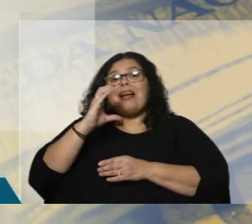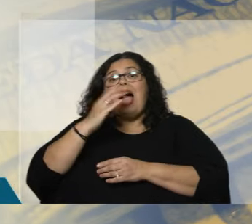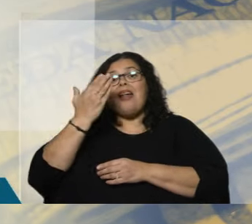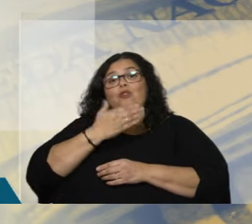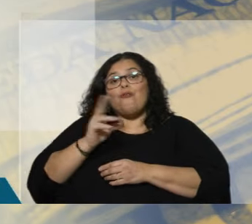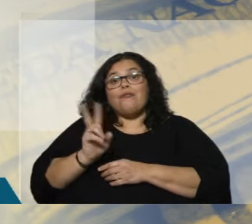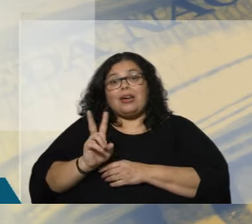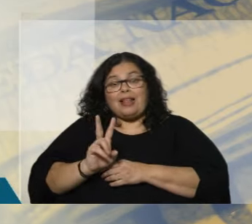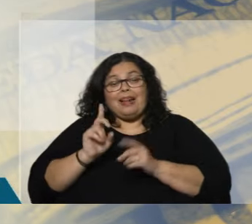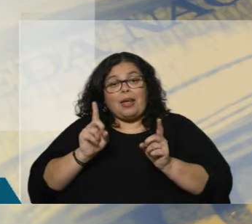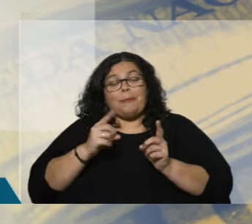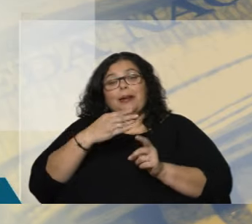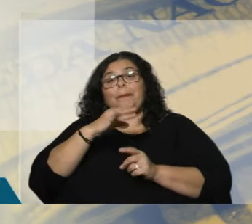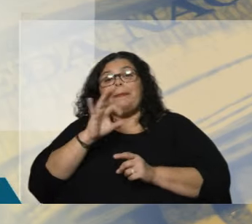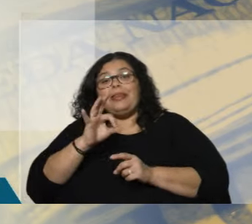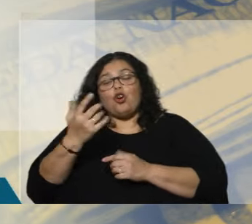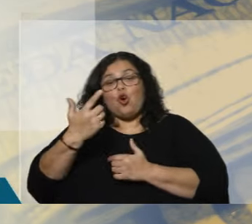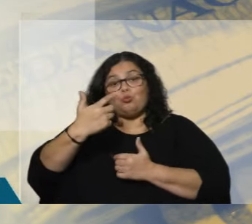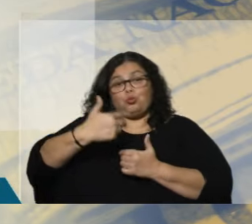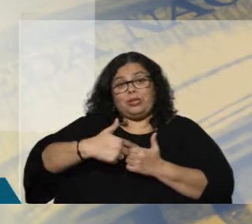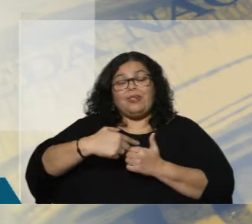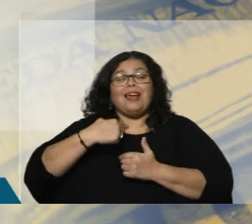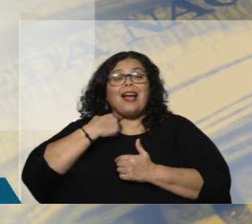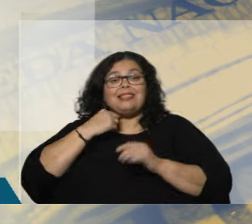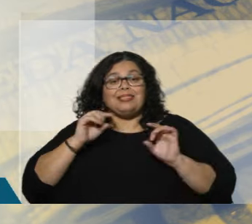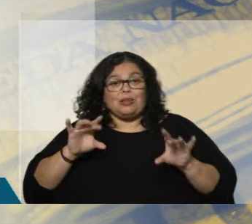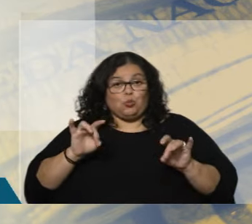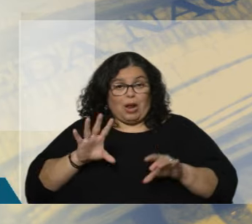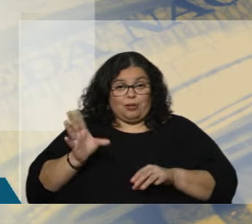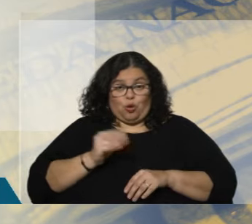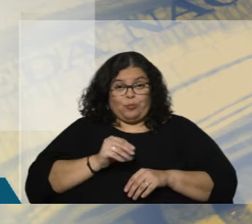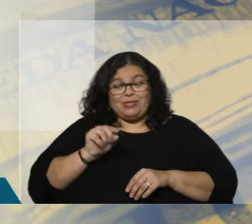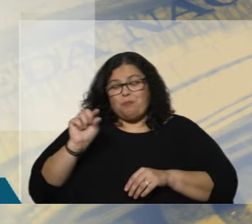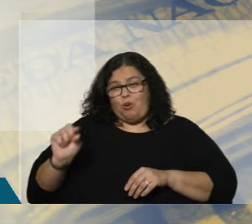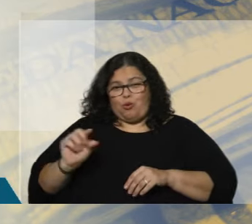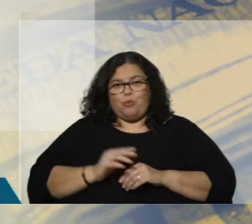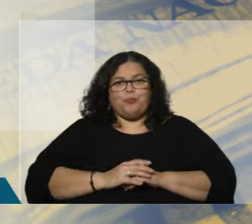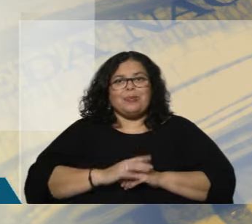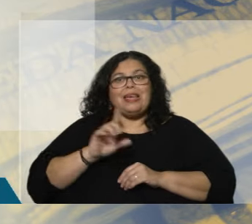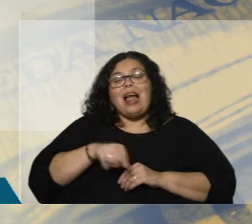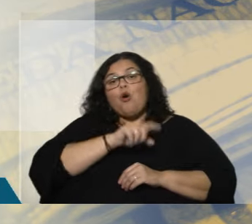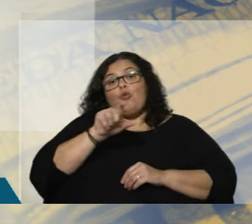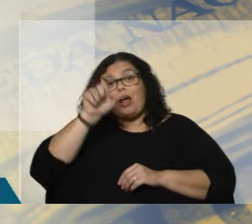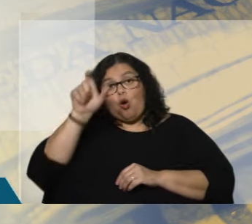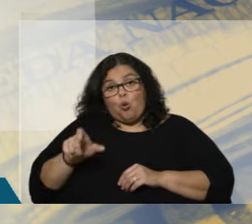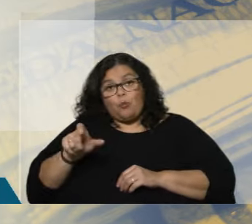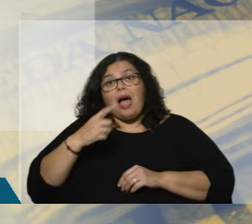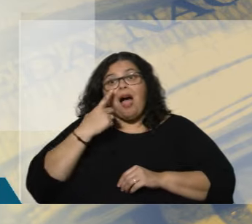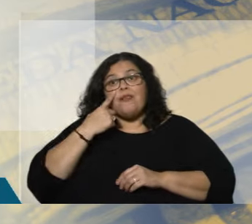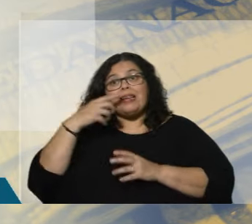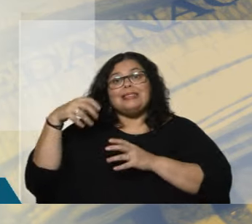biocombustibles y el gas natural, que tiene una presencia muy chica. Y la otra forma es, la columna que está a la derecha, verlo por sector.